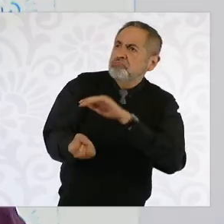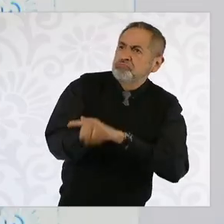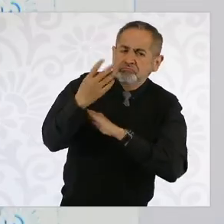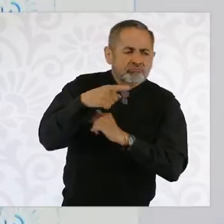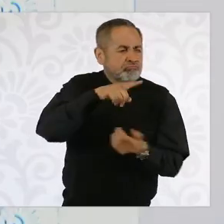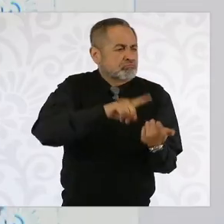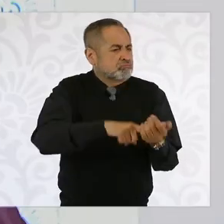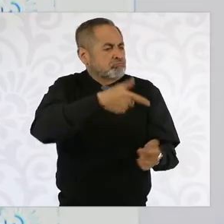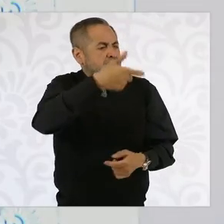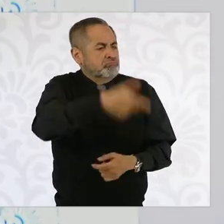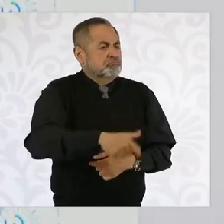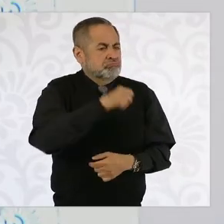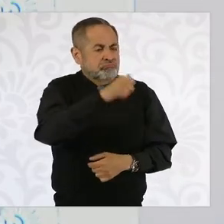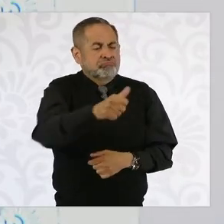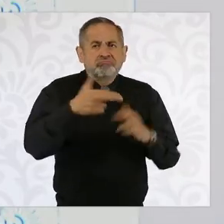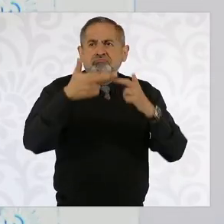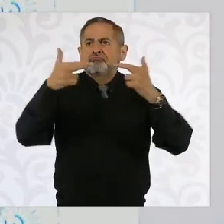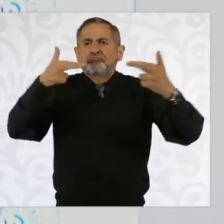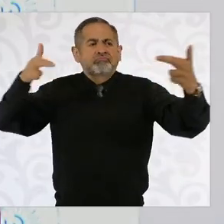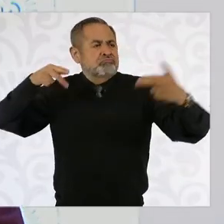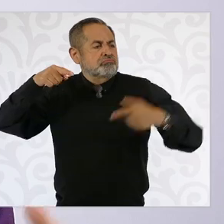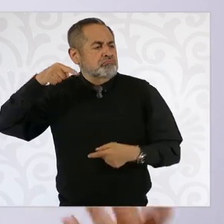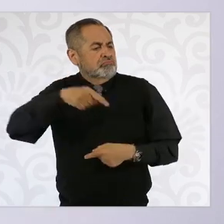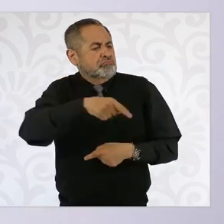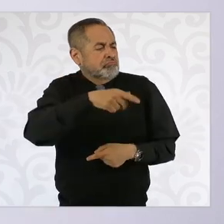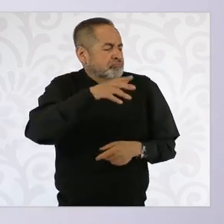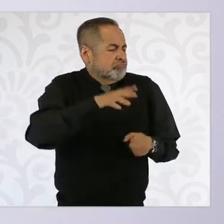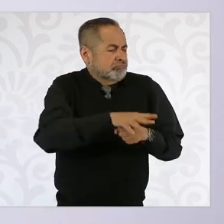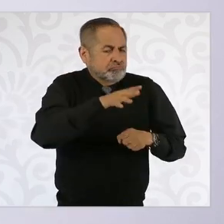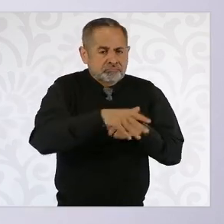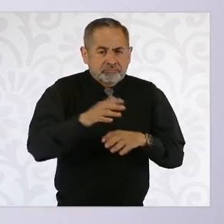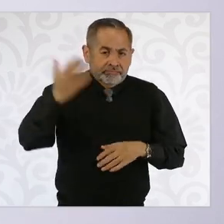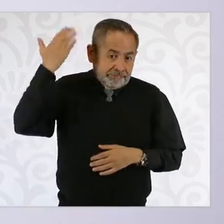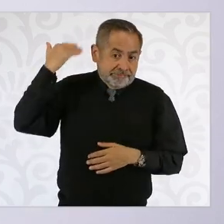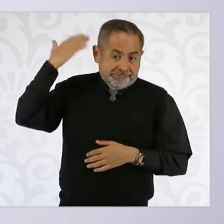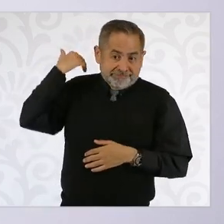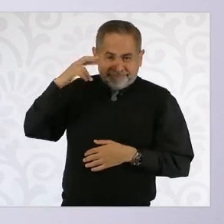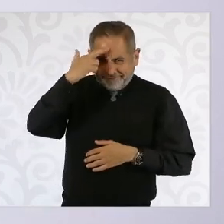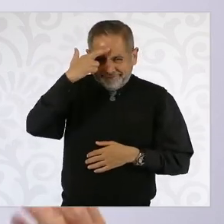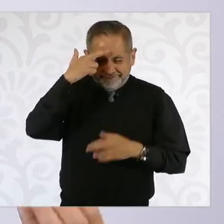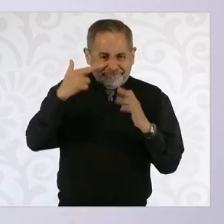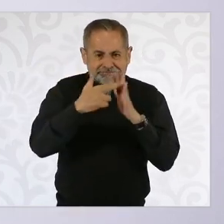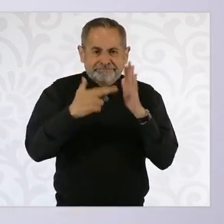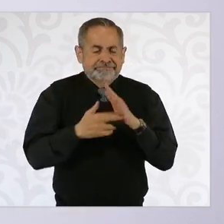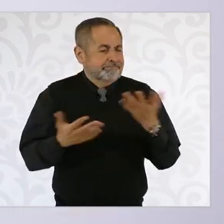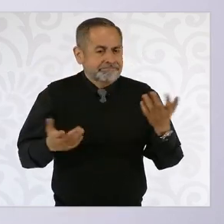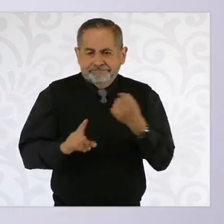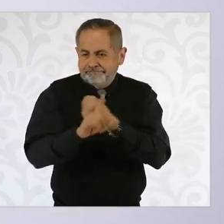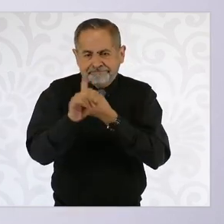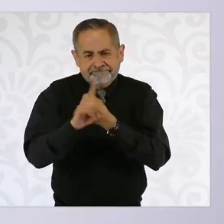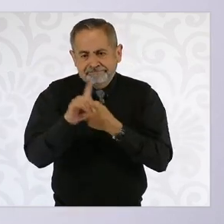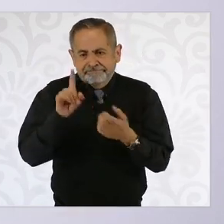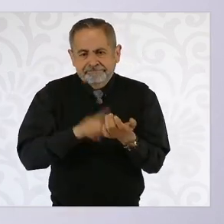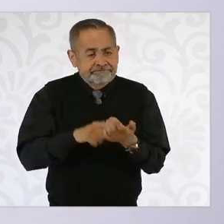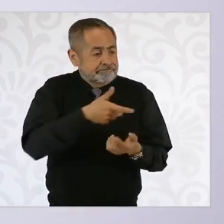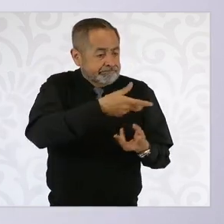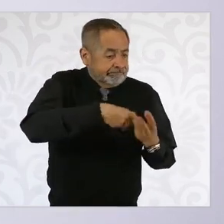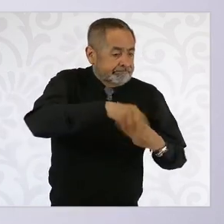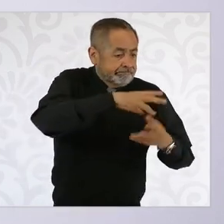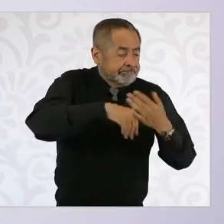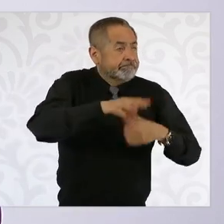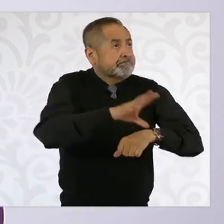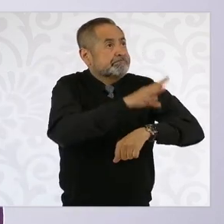pagas la red de transmisión. Esa era la regla. ¿Qué problema tienen las fuentes renovables?